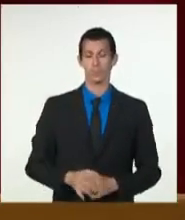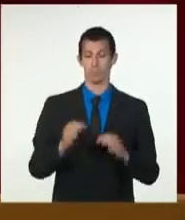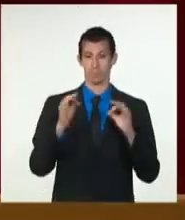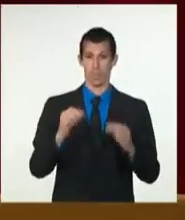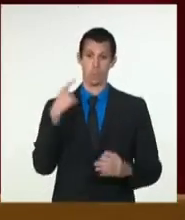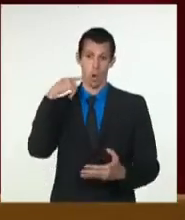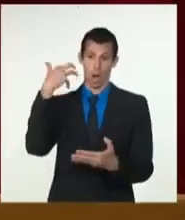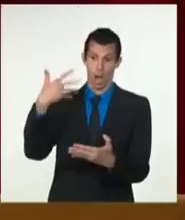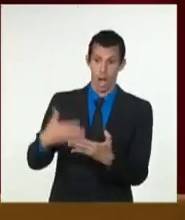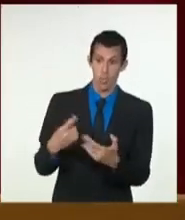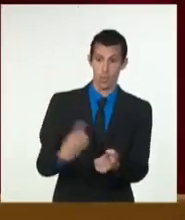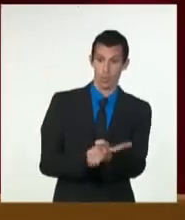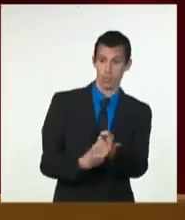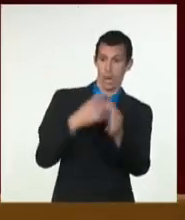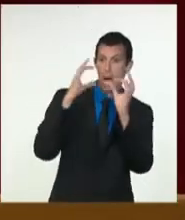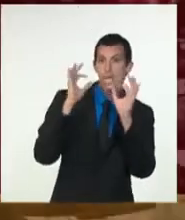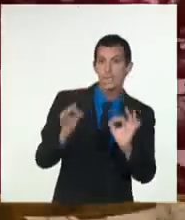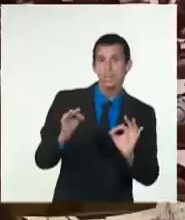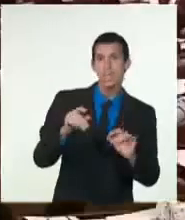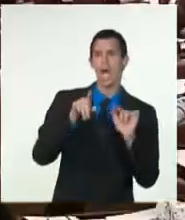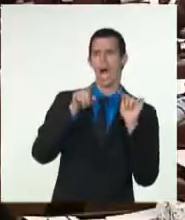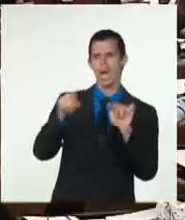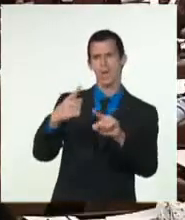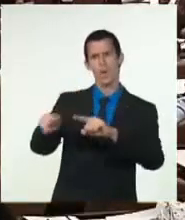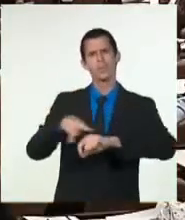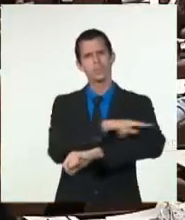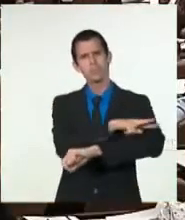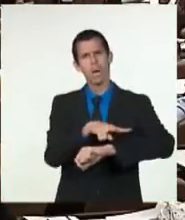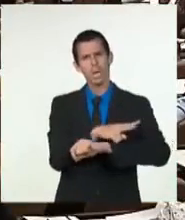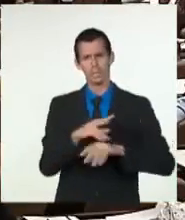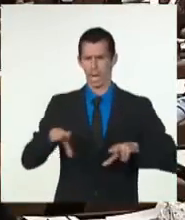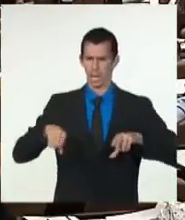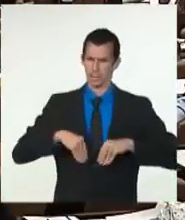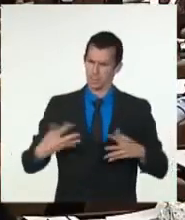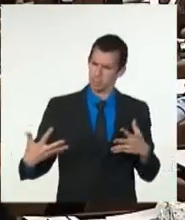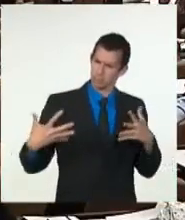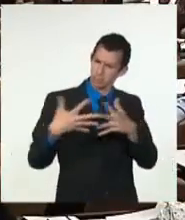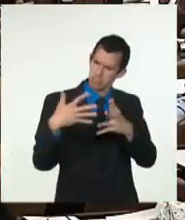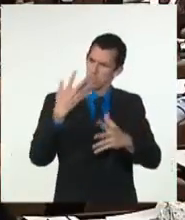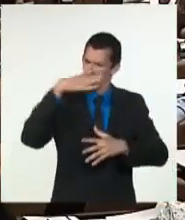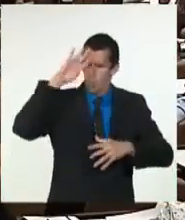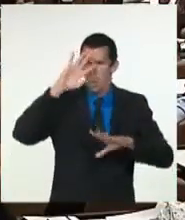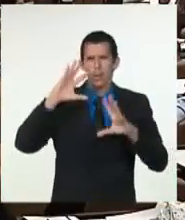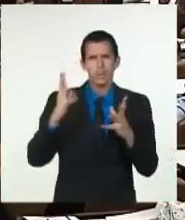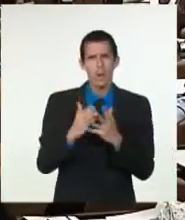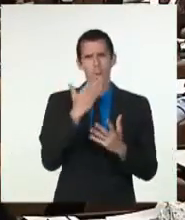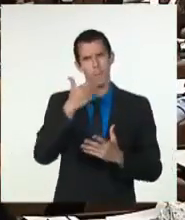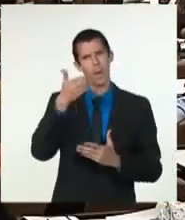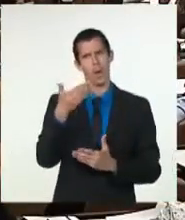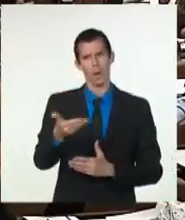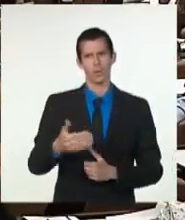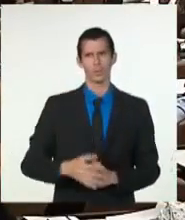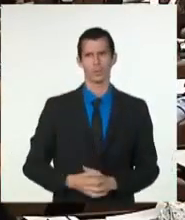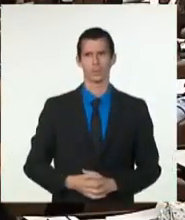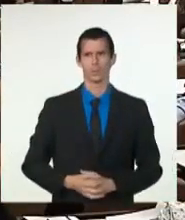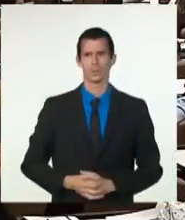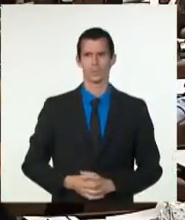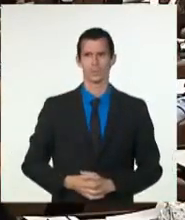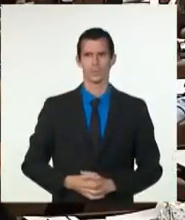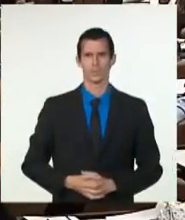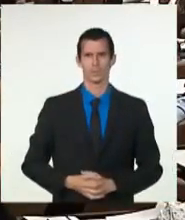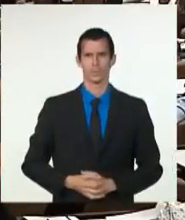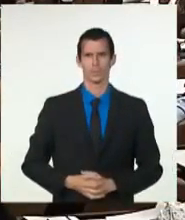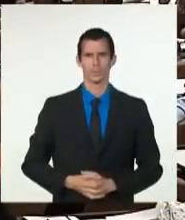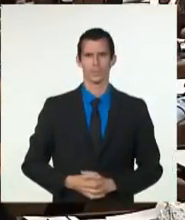respaldo a la revolución. Como nación, tenemos el privilegio de contar con agrupaciones de cubanos residentes en